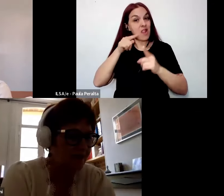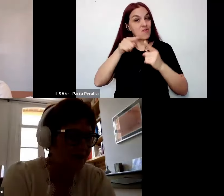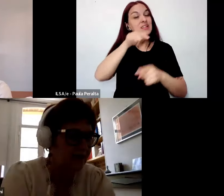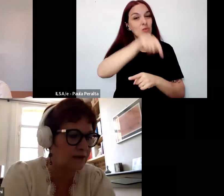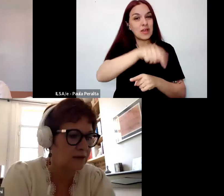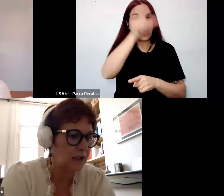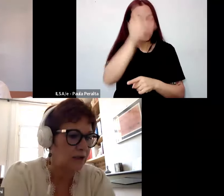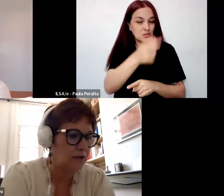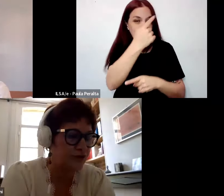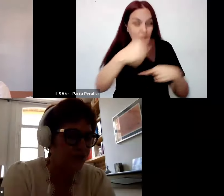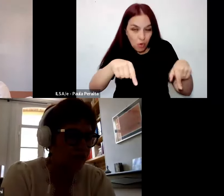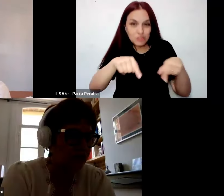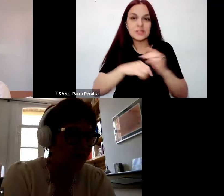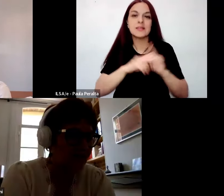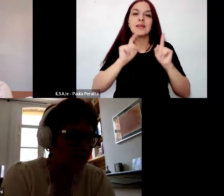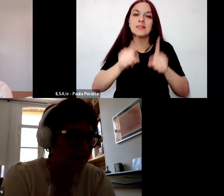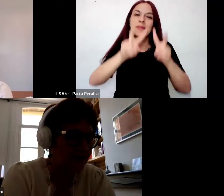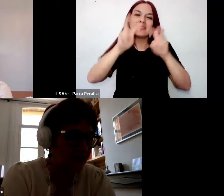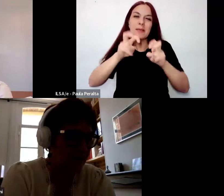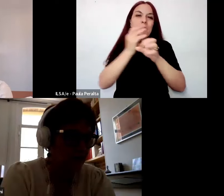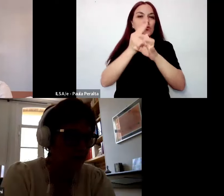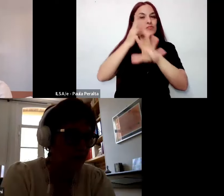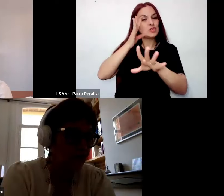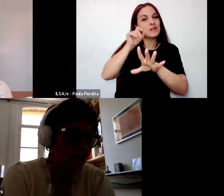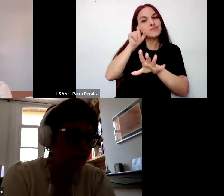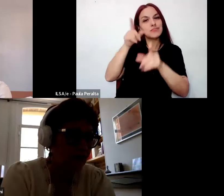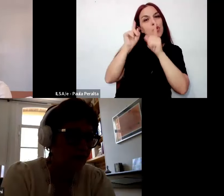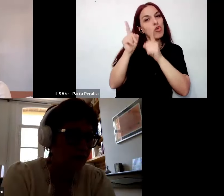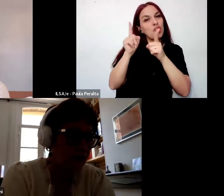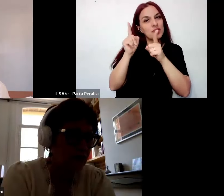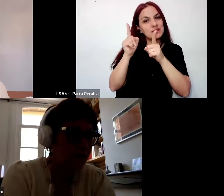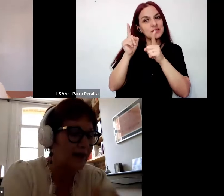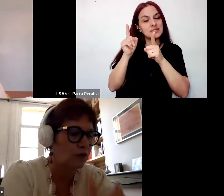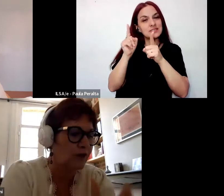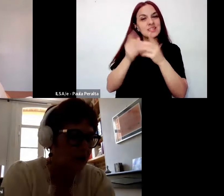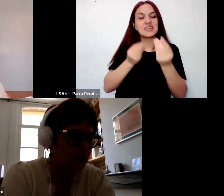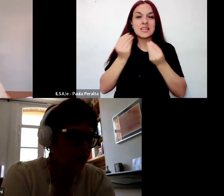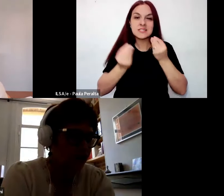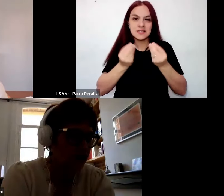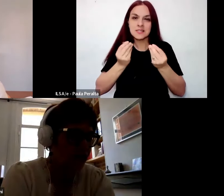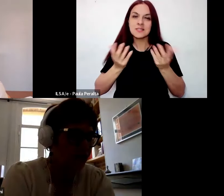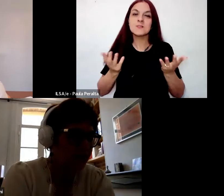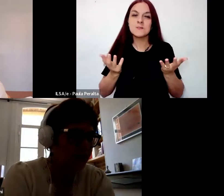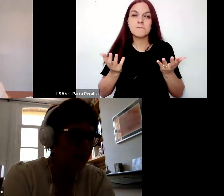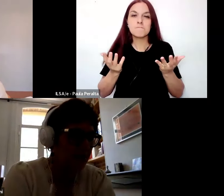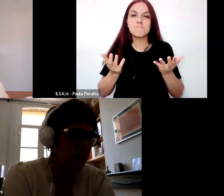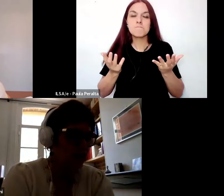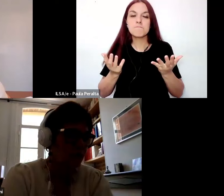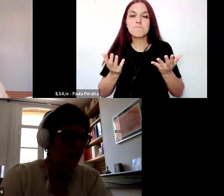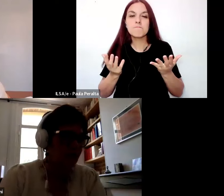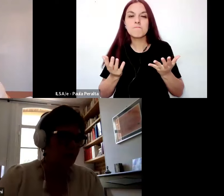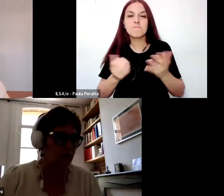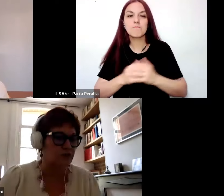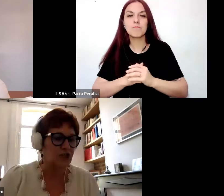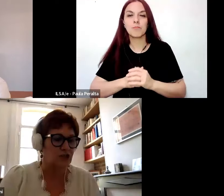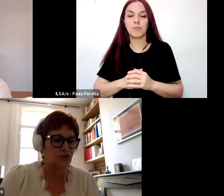cuestiones profesionales de los docentes son tomadas en